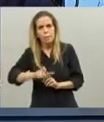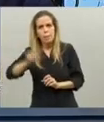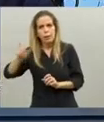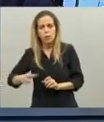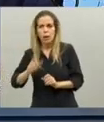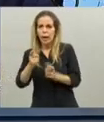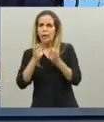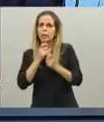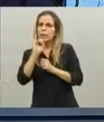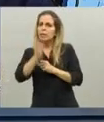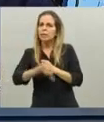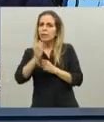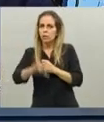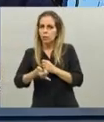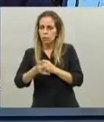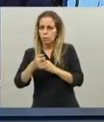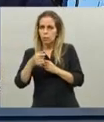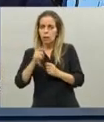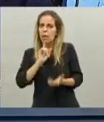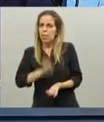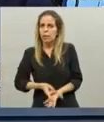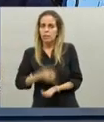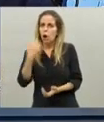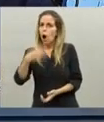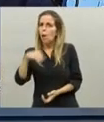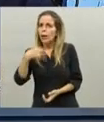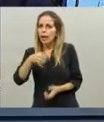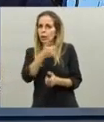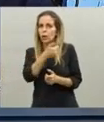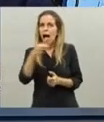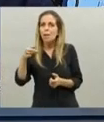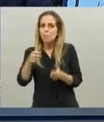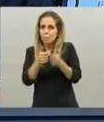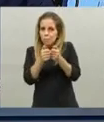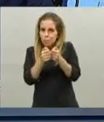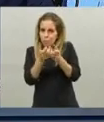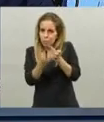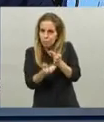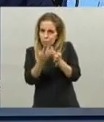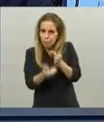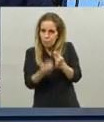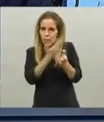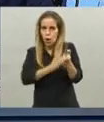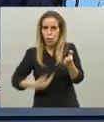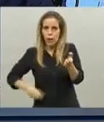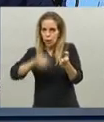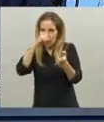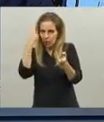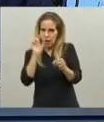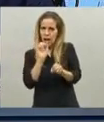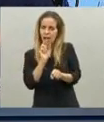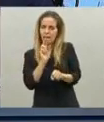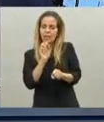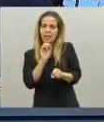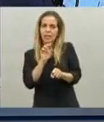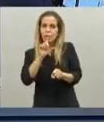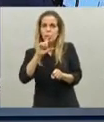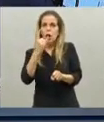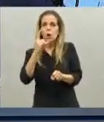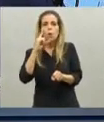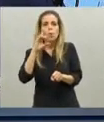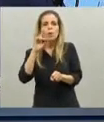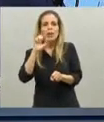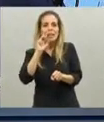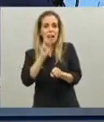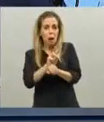a poner obligatoria la aplicación del gobierno nacional cuidar para que tengan